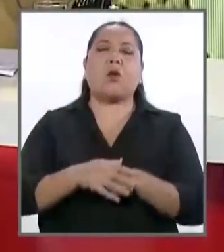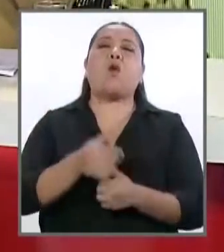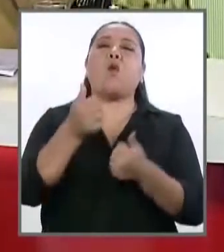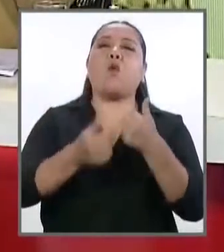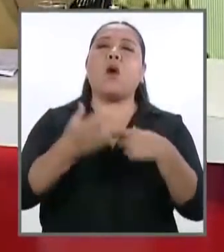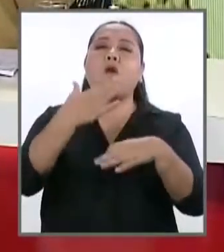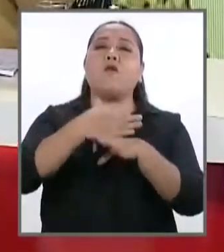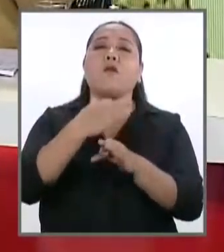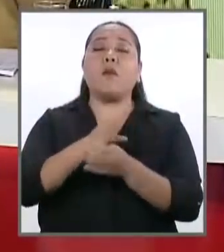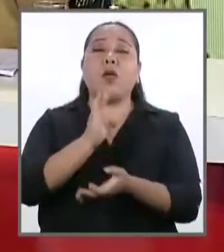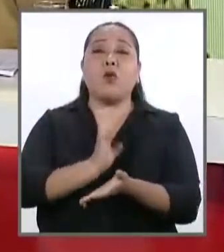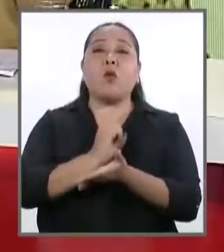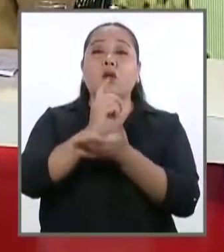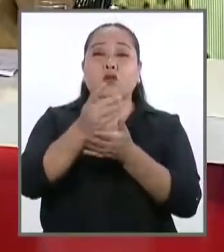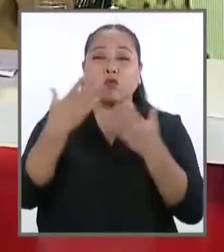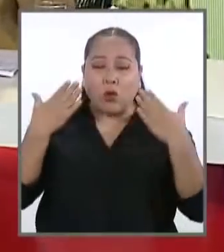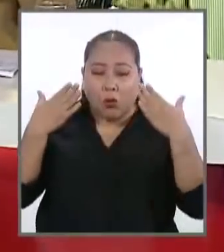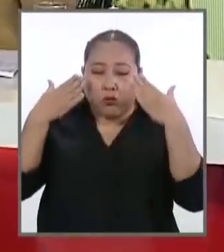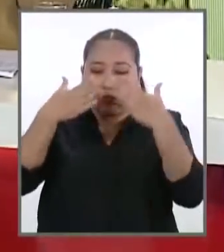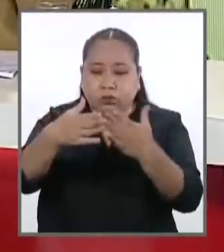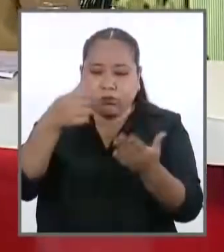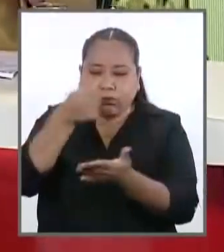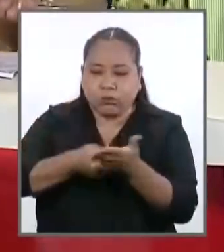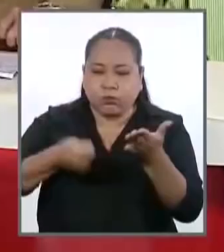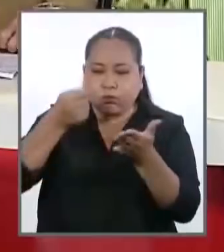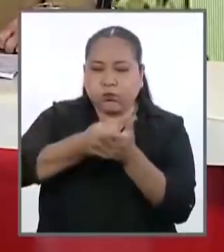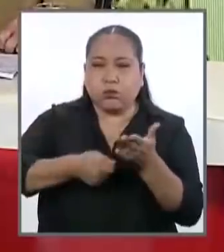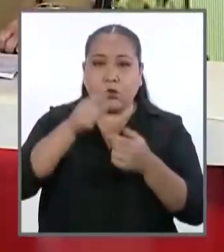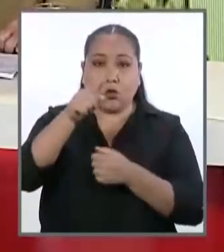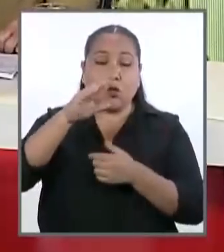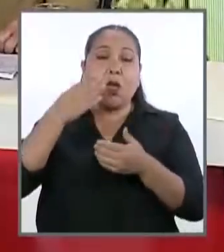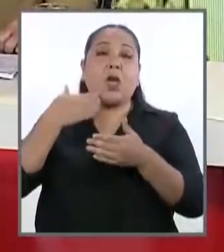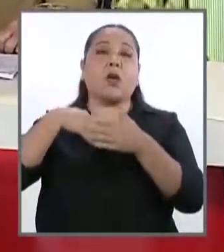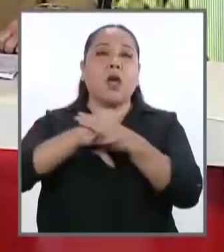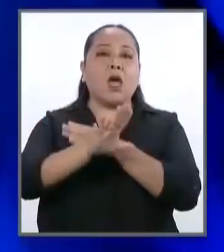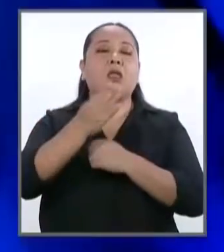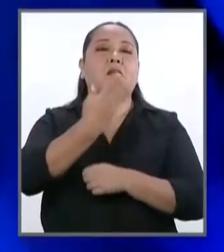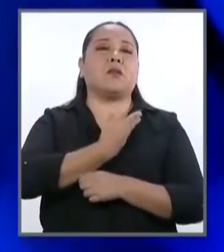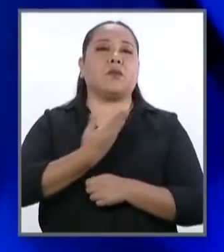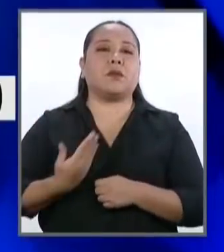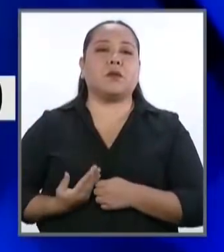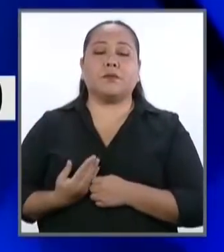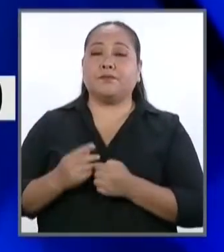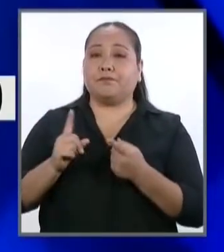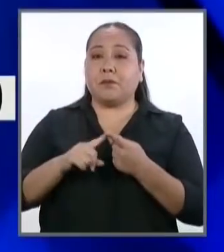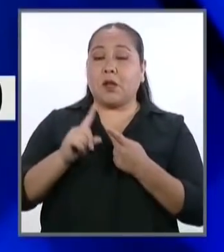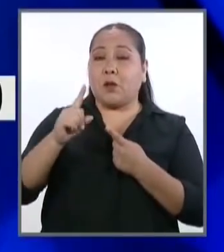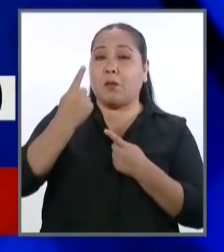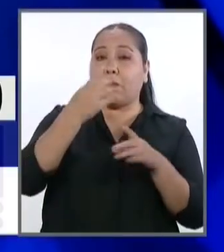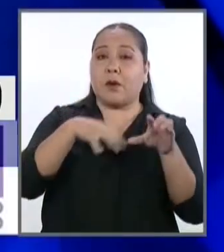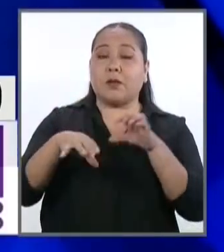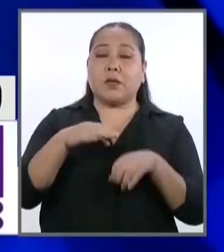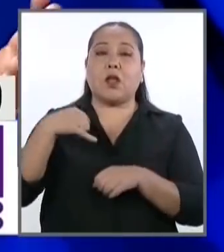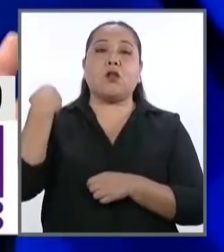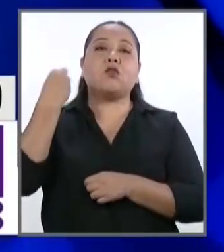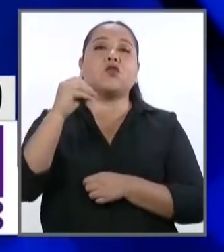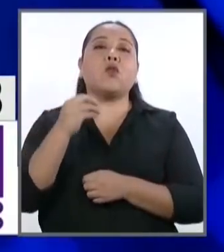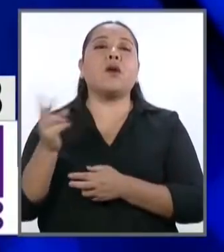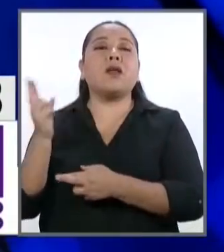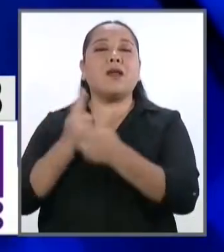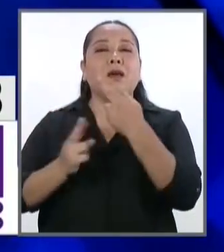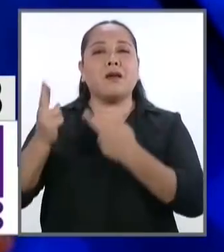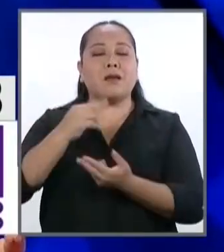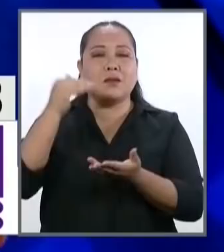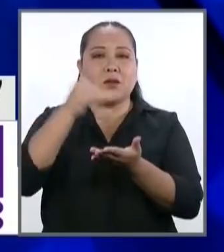va a concentrar sus esfuerzos si es que llega a la presidencia? Lo primero que tenemos que hacer es que los jóvenes vuelvan a